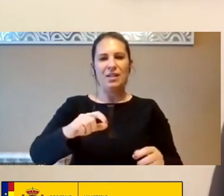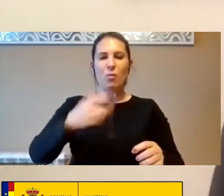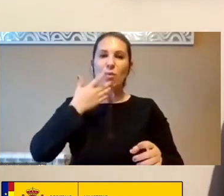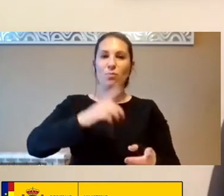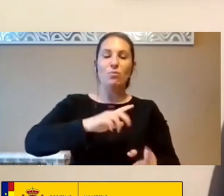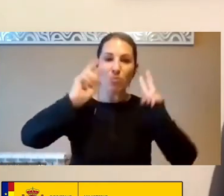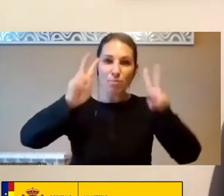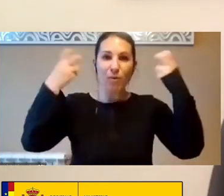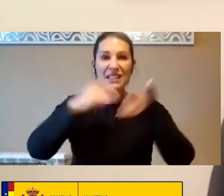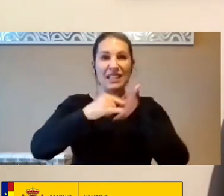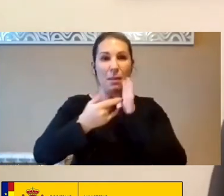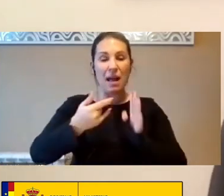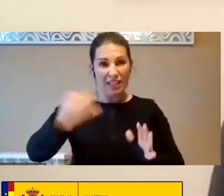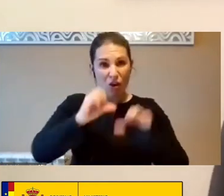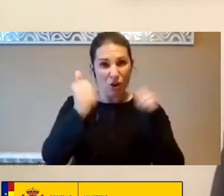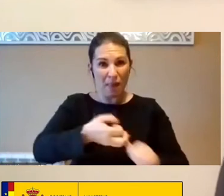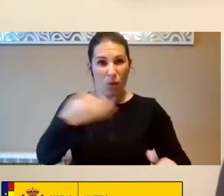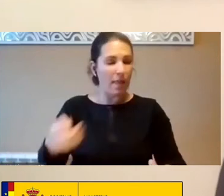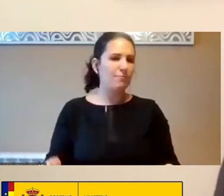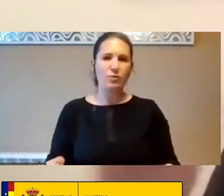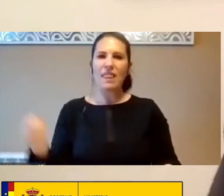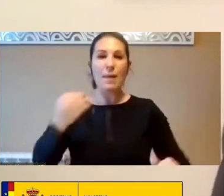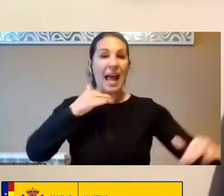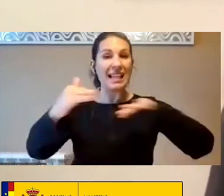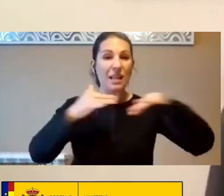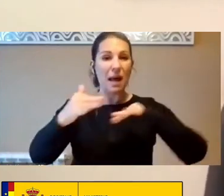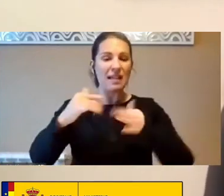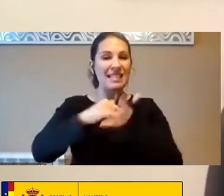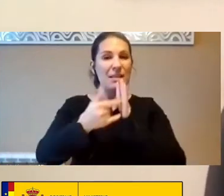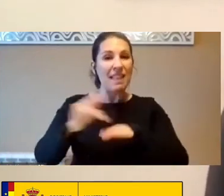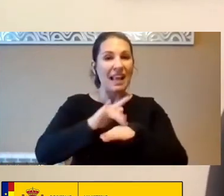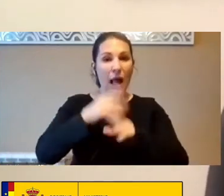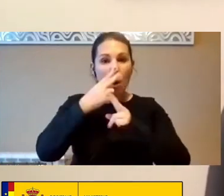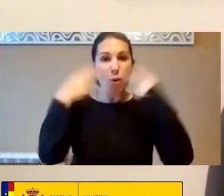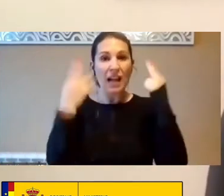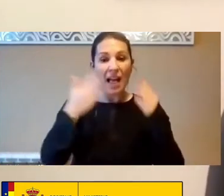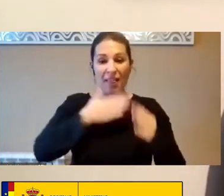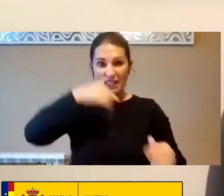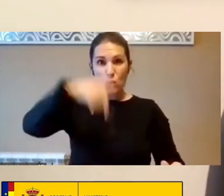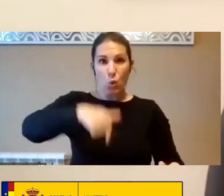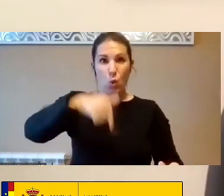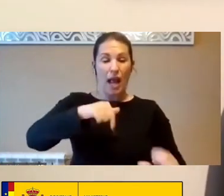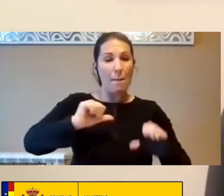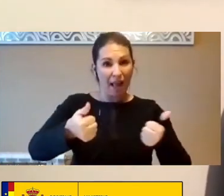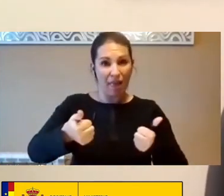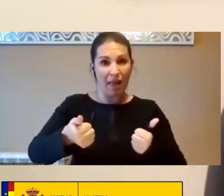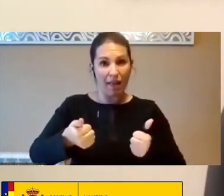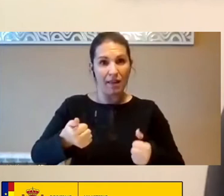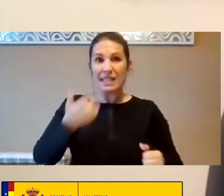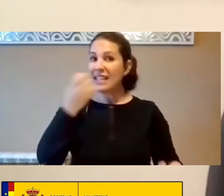Activamos Sistemas De Innovación Digital Público Pública Desde El Sur No Solo No Solo